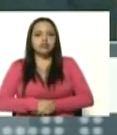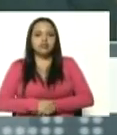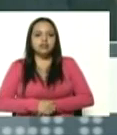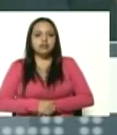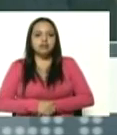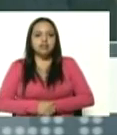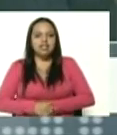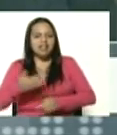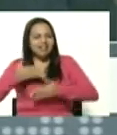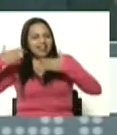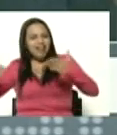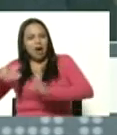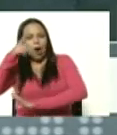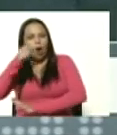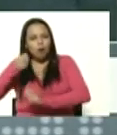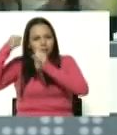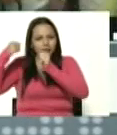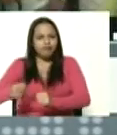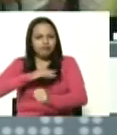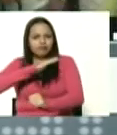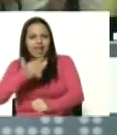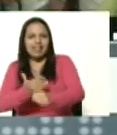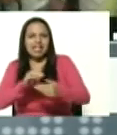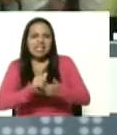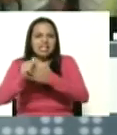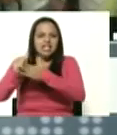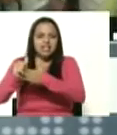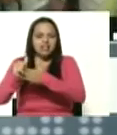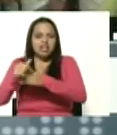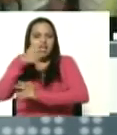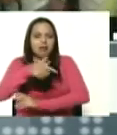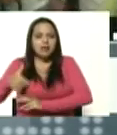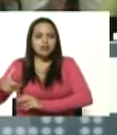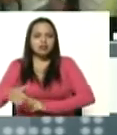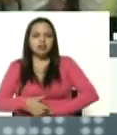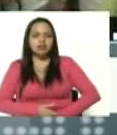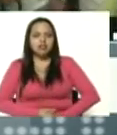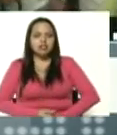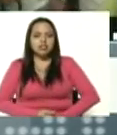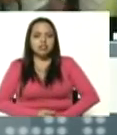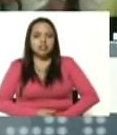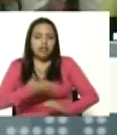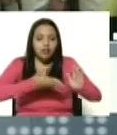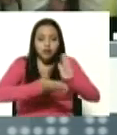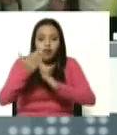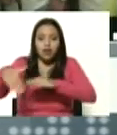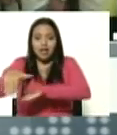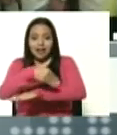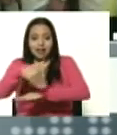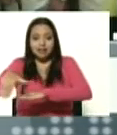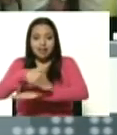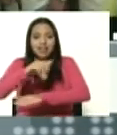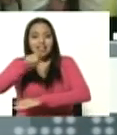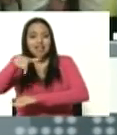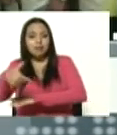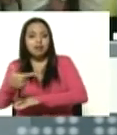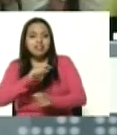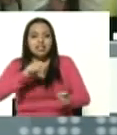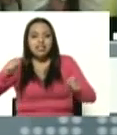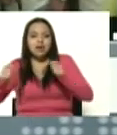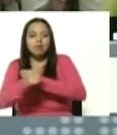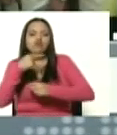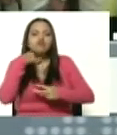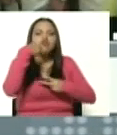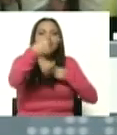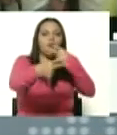valiente líder de las víctimas que salió a las calles y luego se convirtió en una